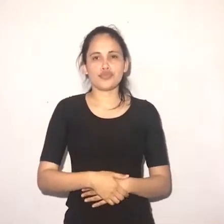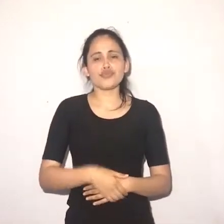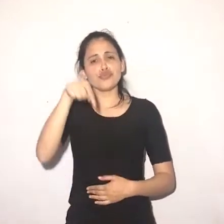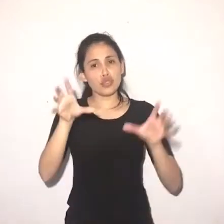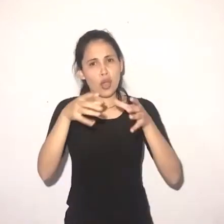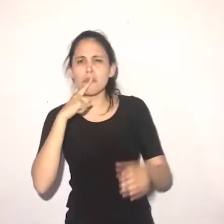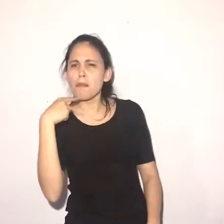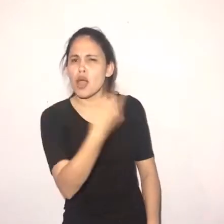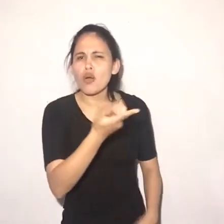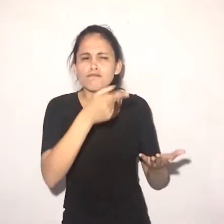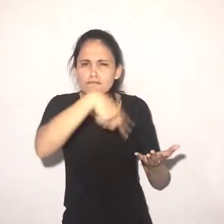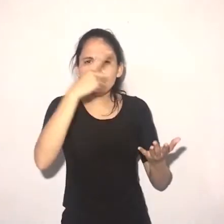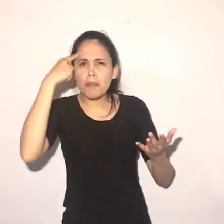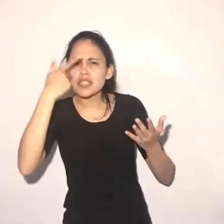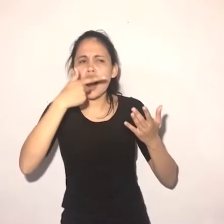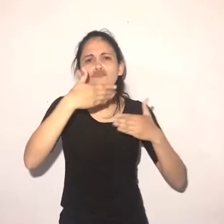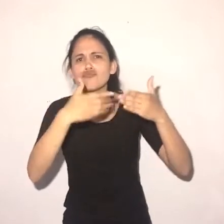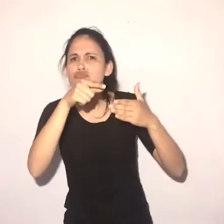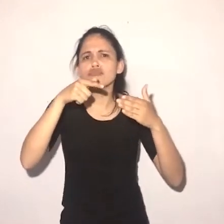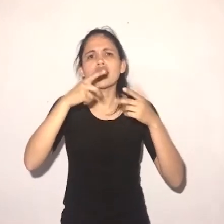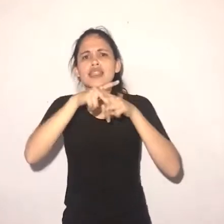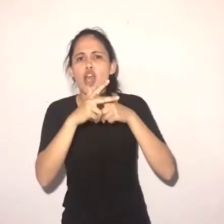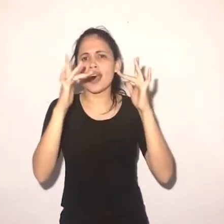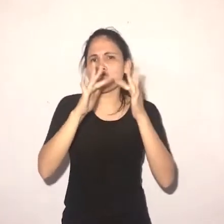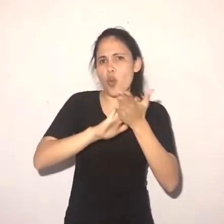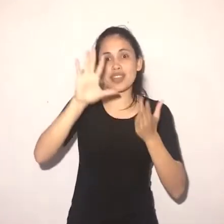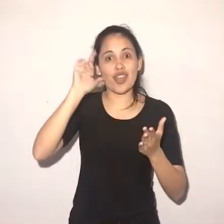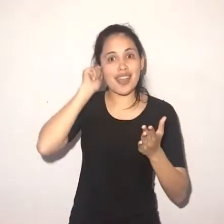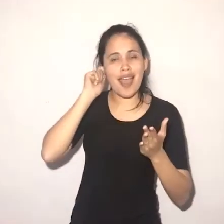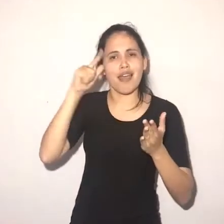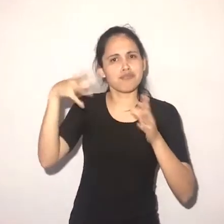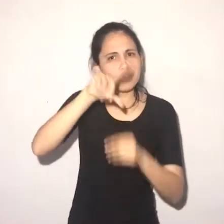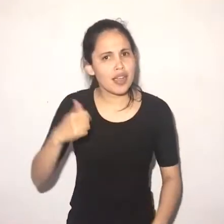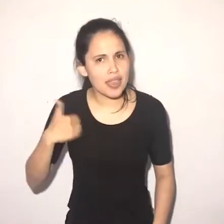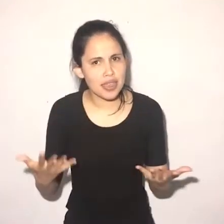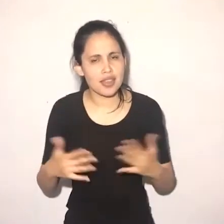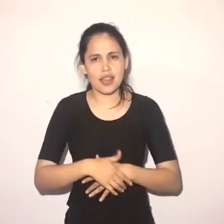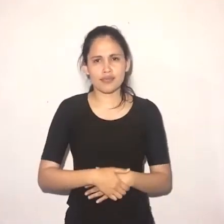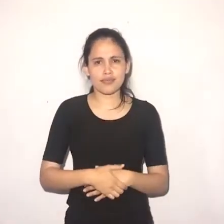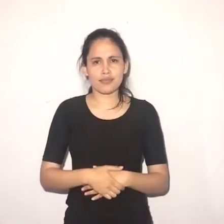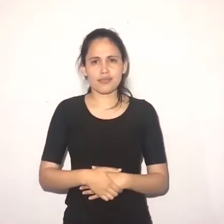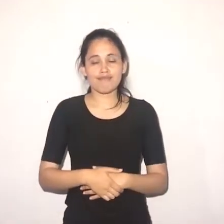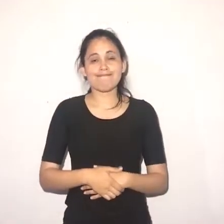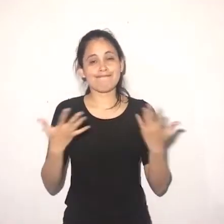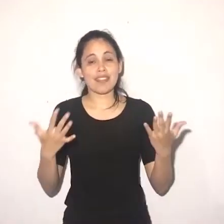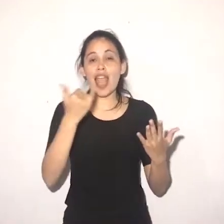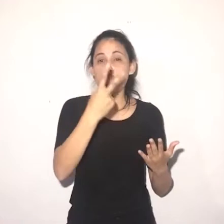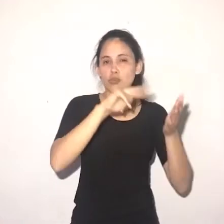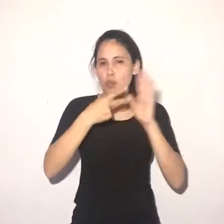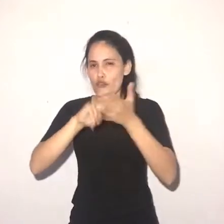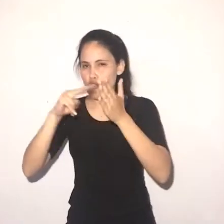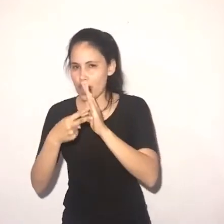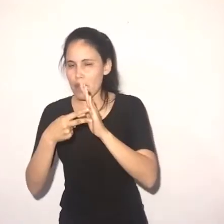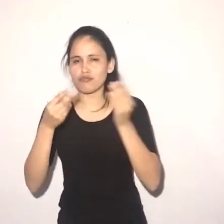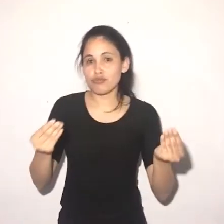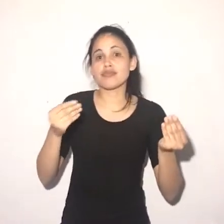los niveles de radiación que emiten son claramente dañinos, hasta aquellos que sostienen y demuestran que son inocuos y que no